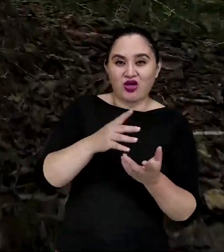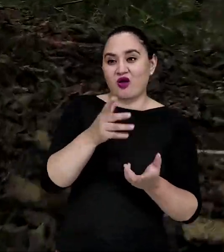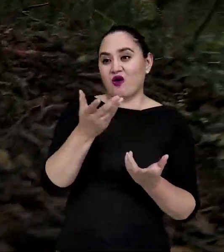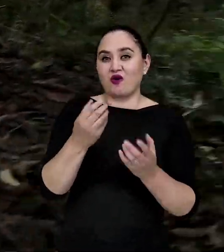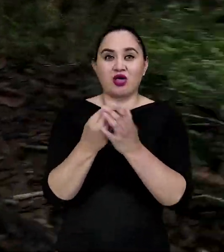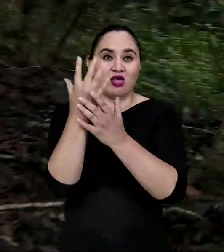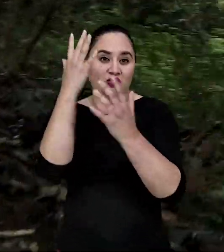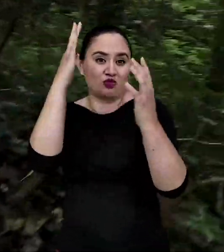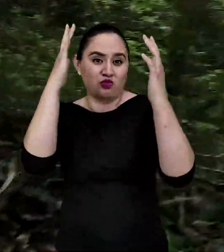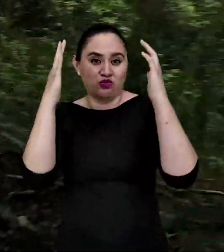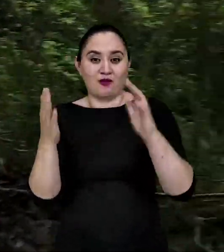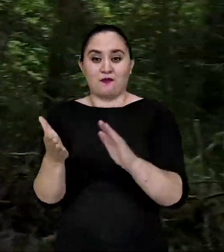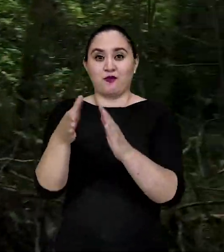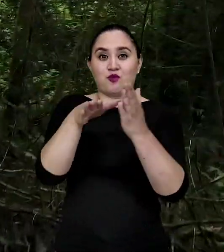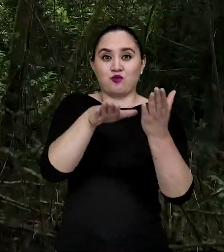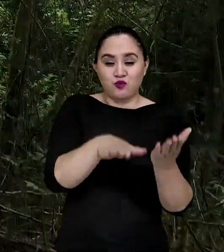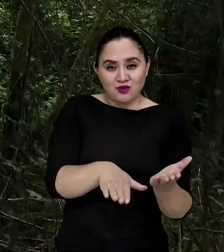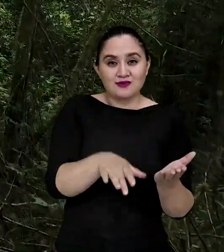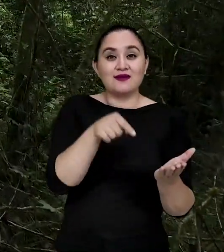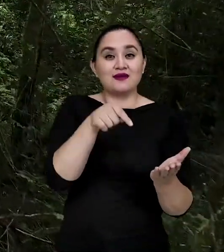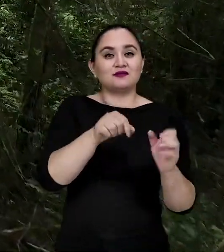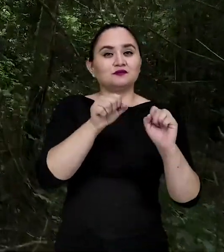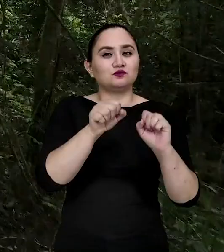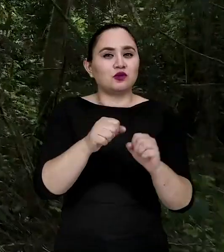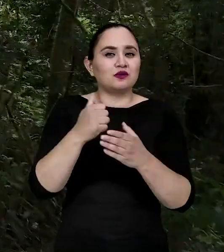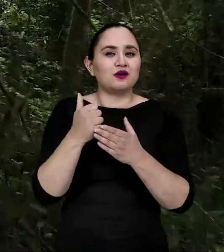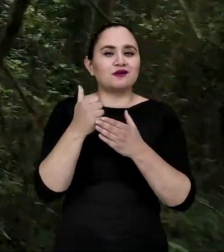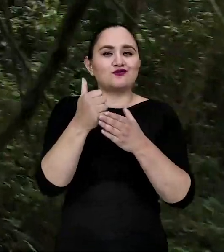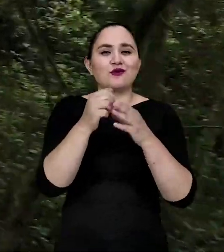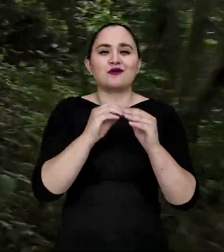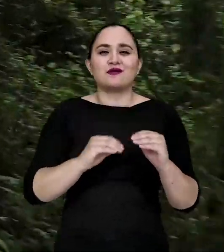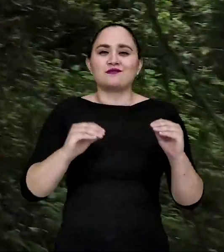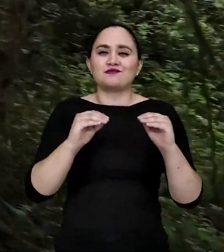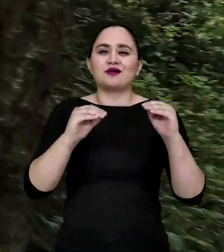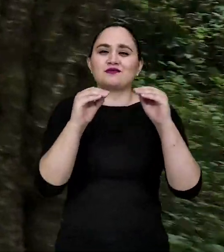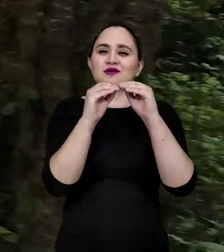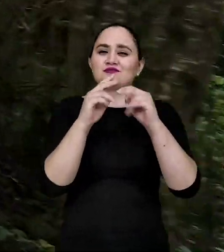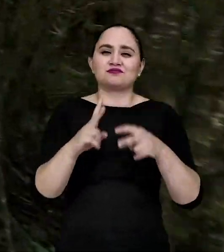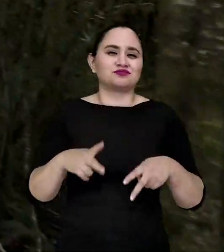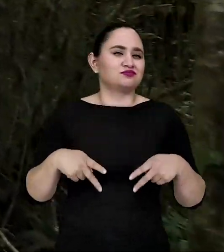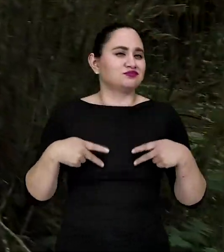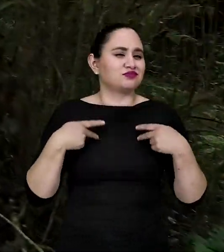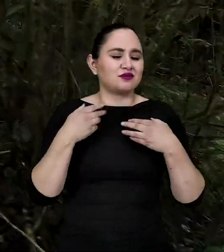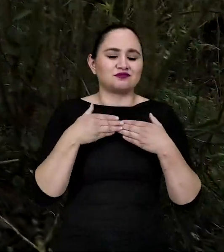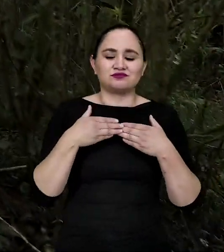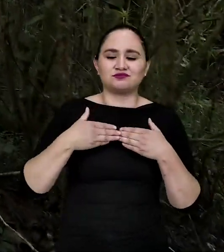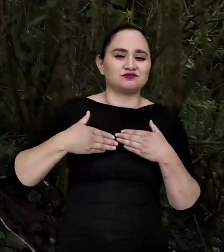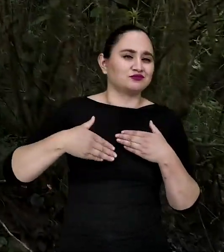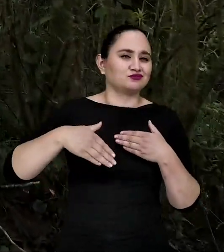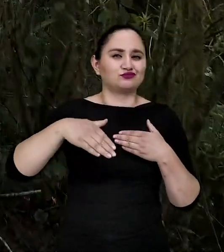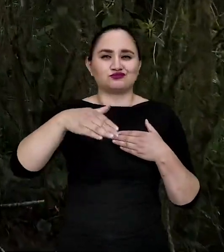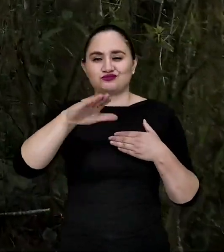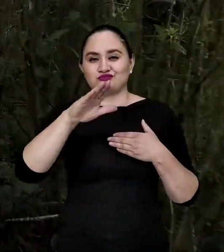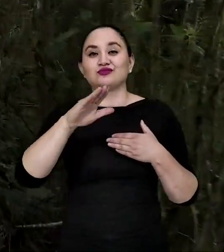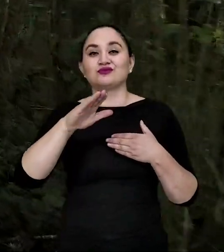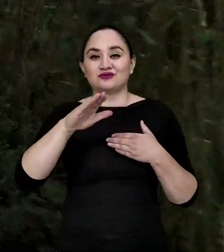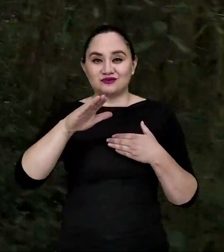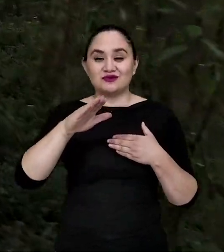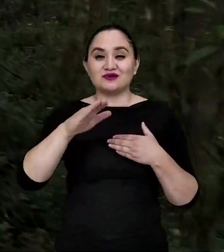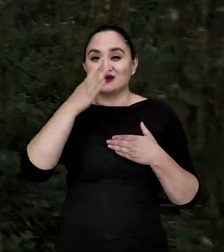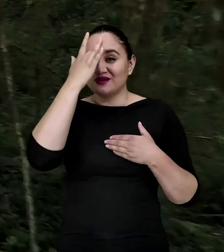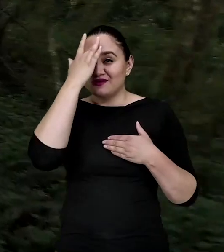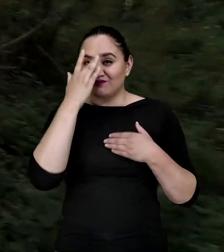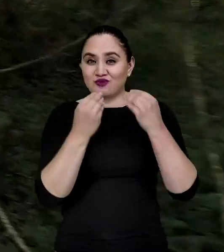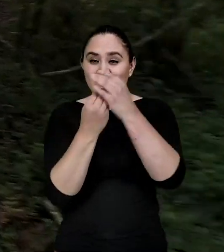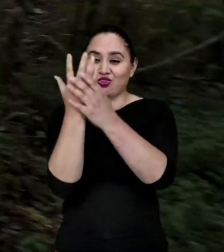caos de la muerte, de la desaparición de un individuo enorme que pesa miles de kilogramos y que va arrastrando con